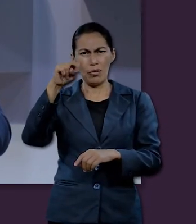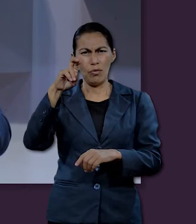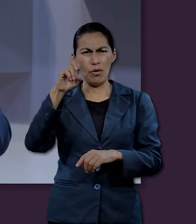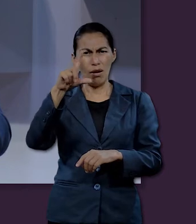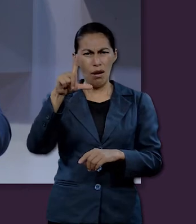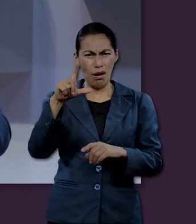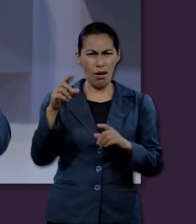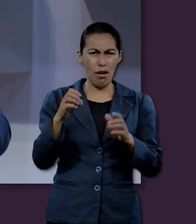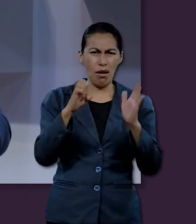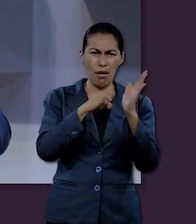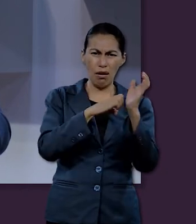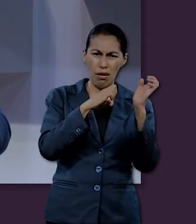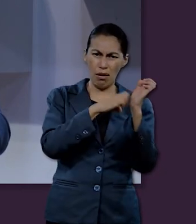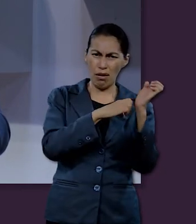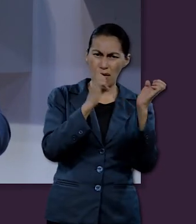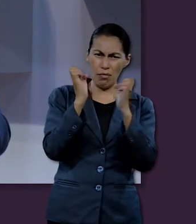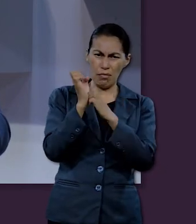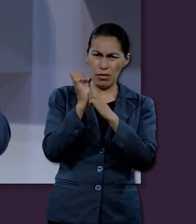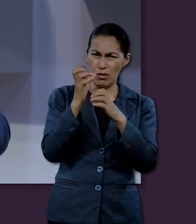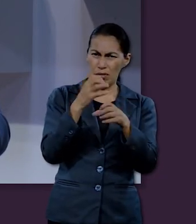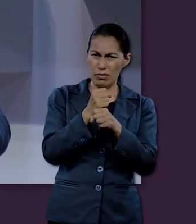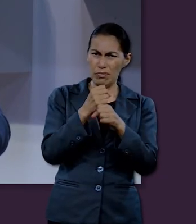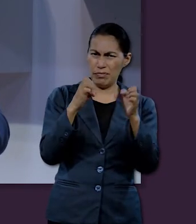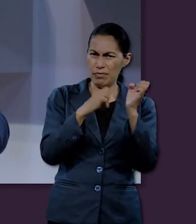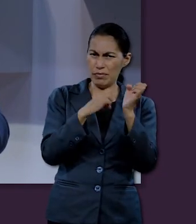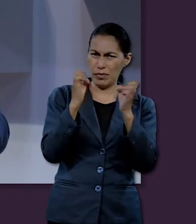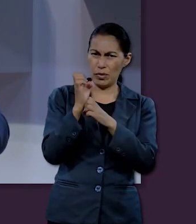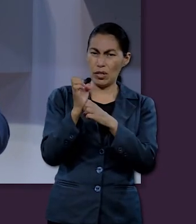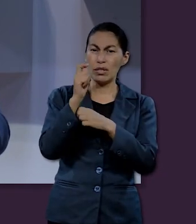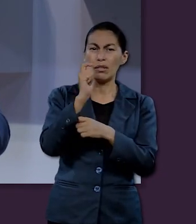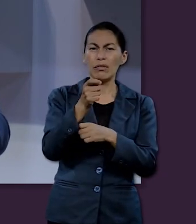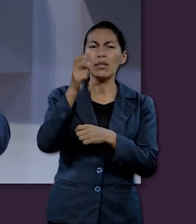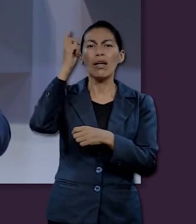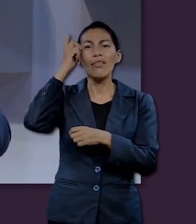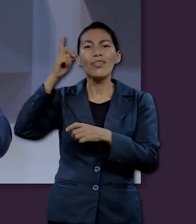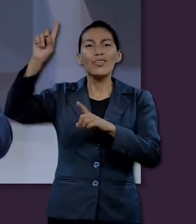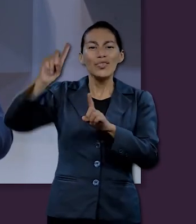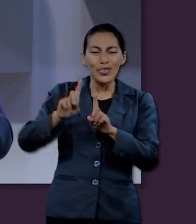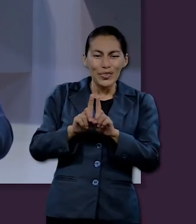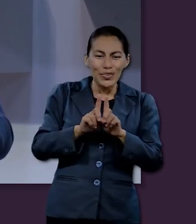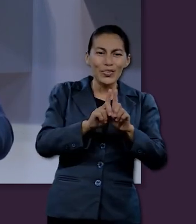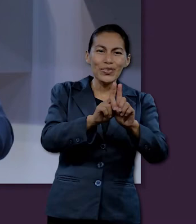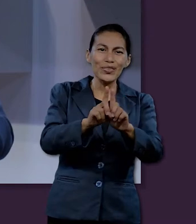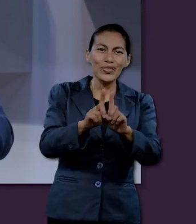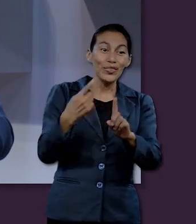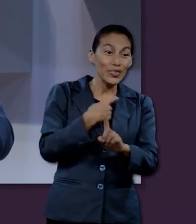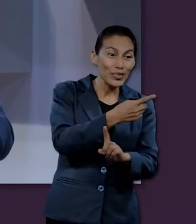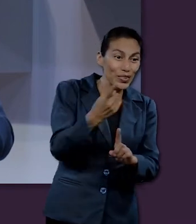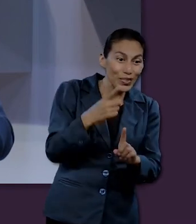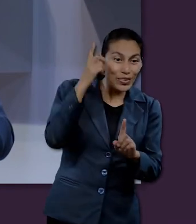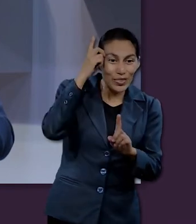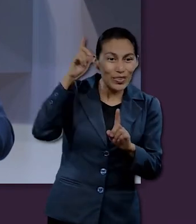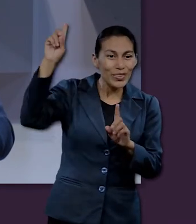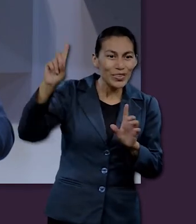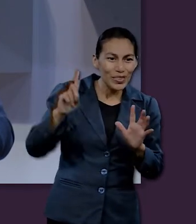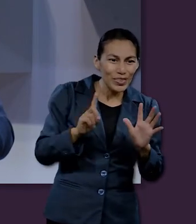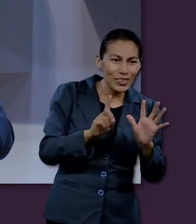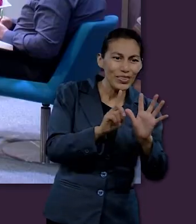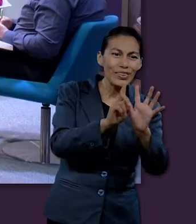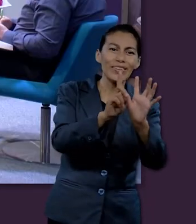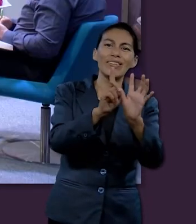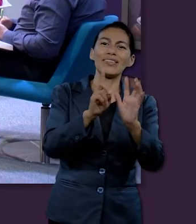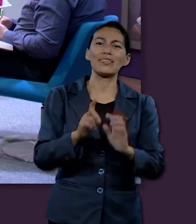el mismo nombre Emanuel significa Dios con nosotros. Bien, entonces también